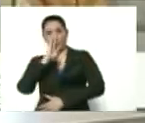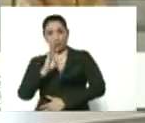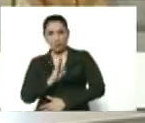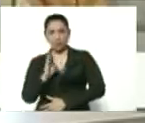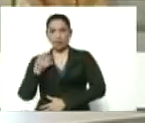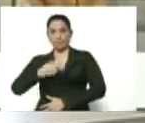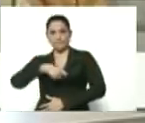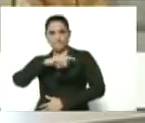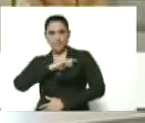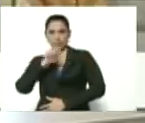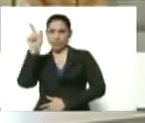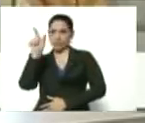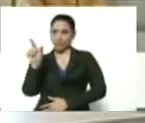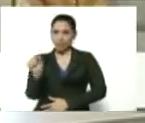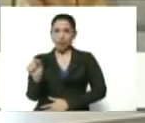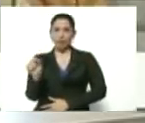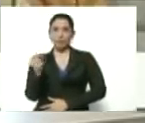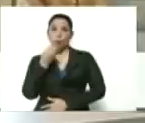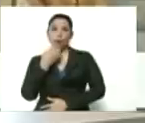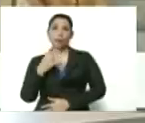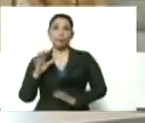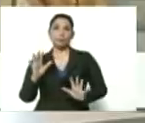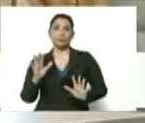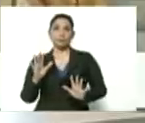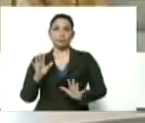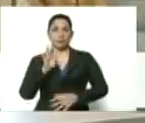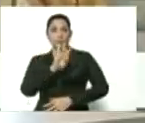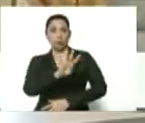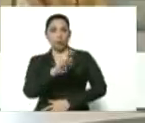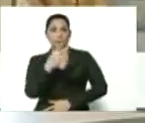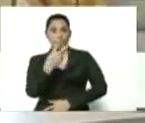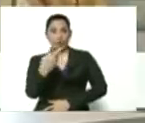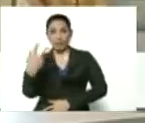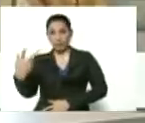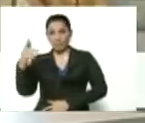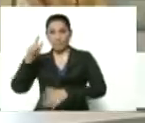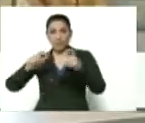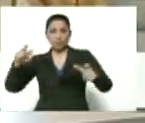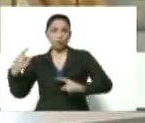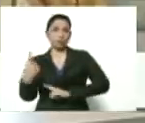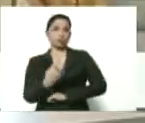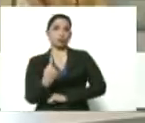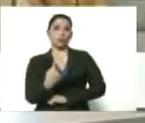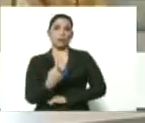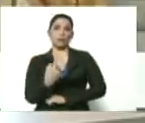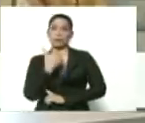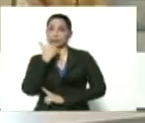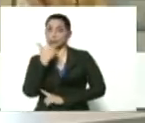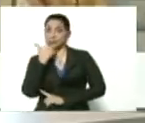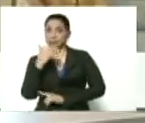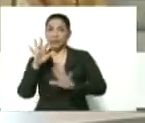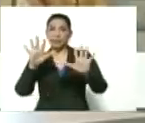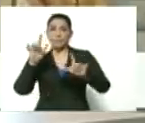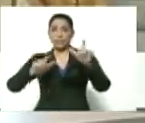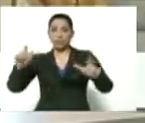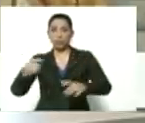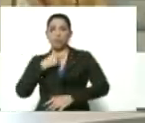con España, con Italia, bueno, 423 casos nada más. Apenas 10 fallecidos.